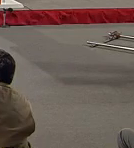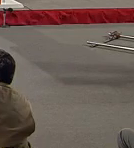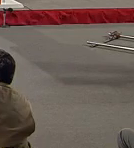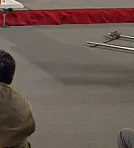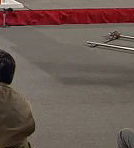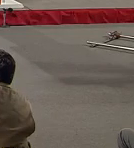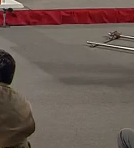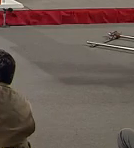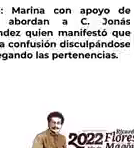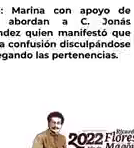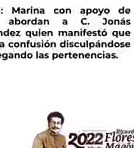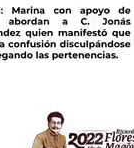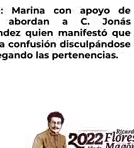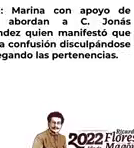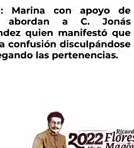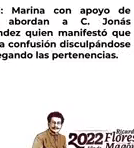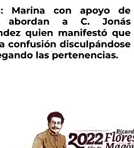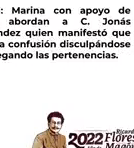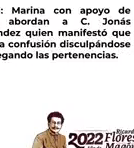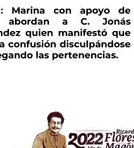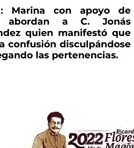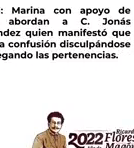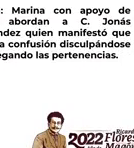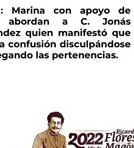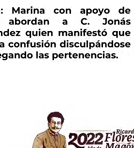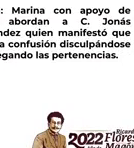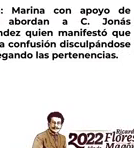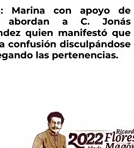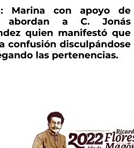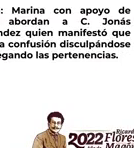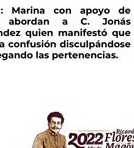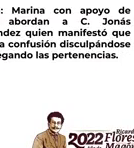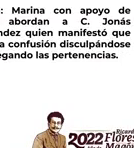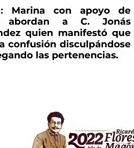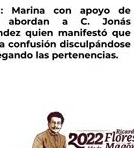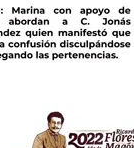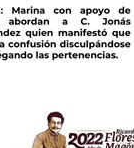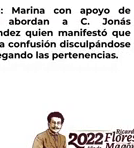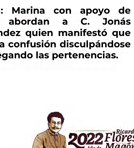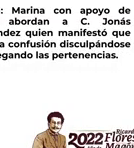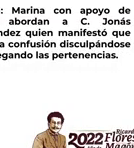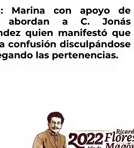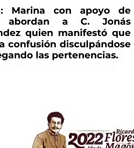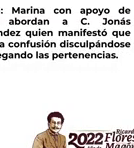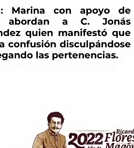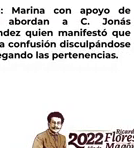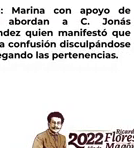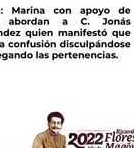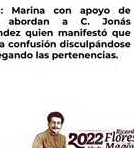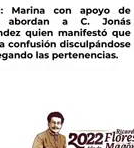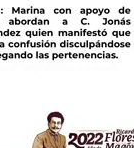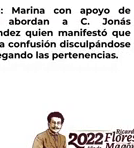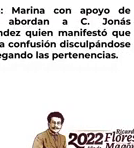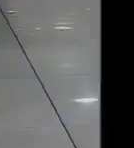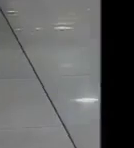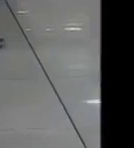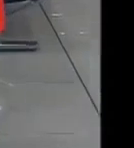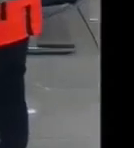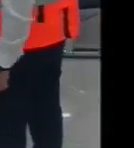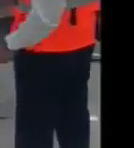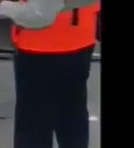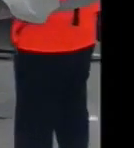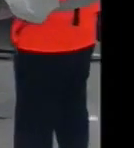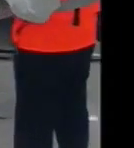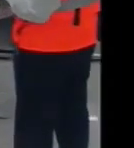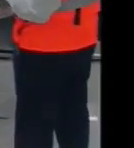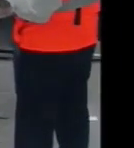bandas, ya ven que va uno a pasar y tiene uno que dejar las cosas en una cajita, esta persona